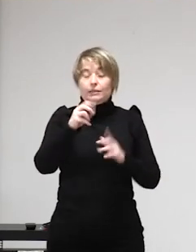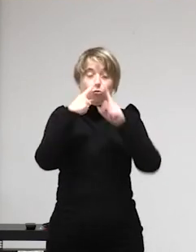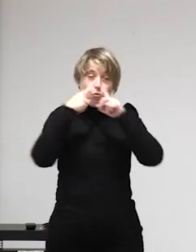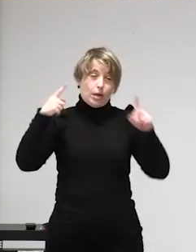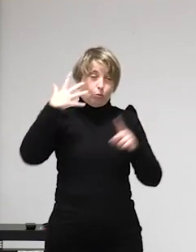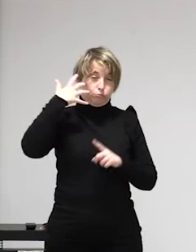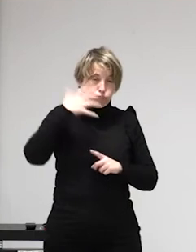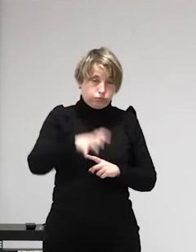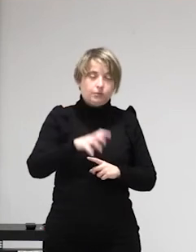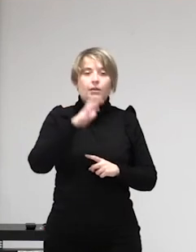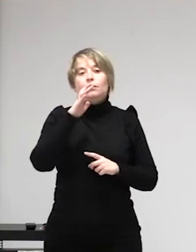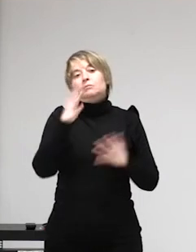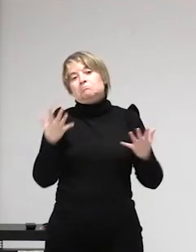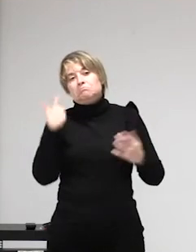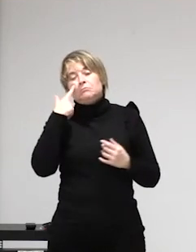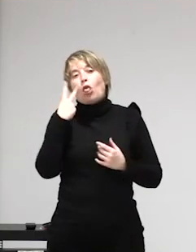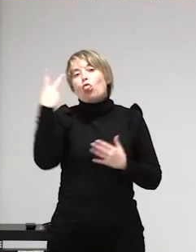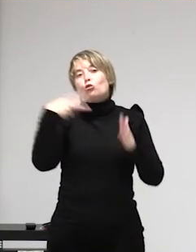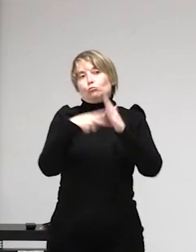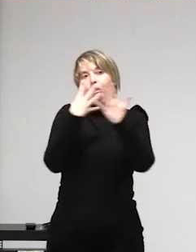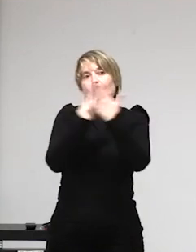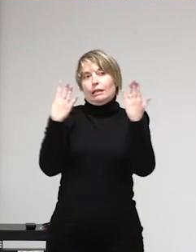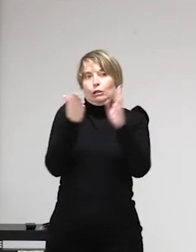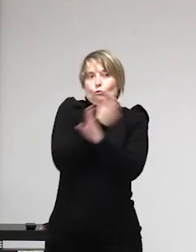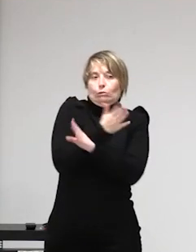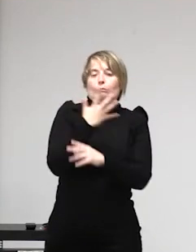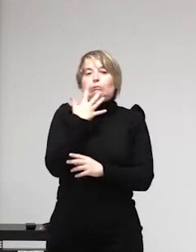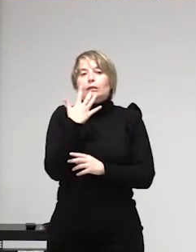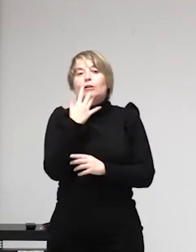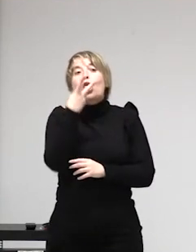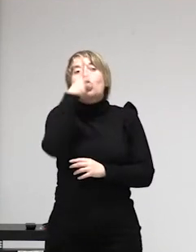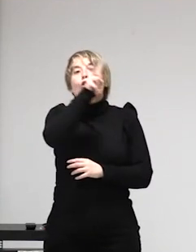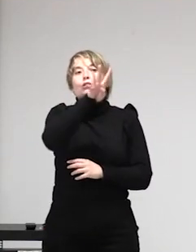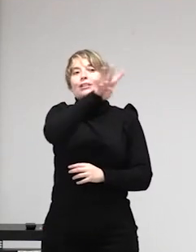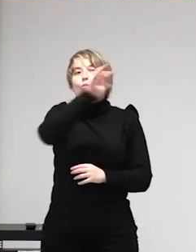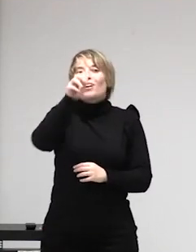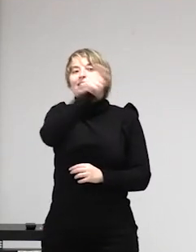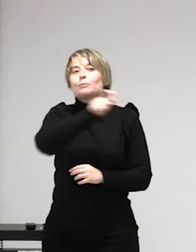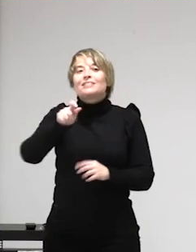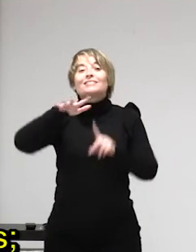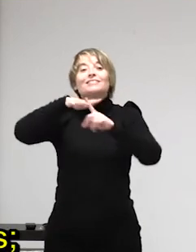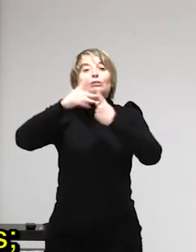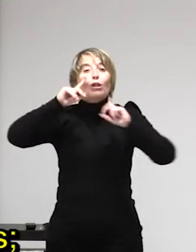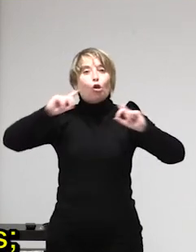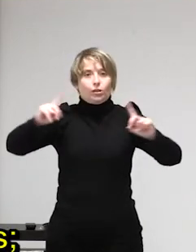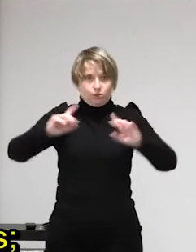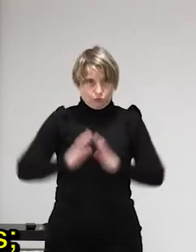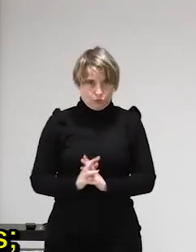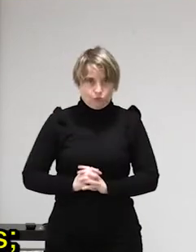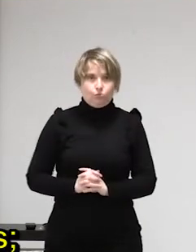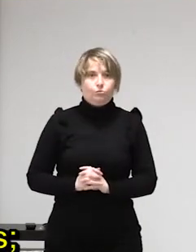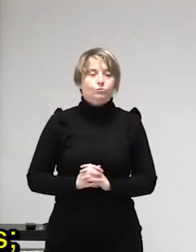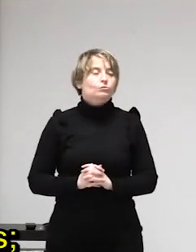se hablan de porcentajes desde el 14 hasta el 80% dependiendo de donde se mire datos de Eustadi